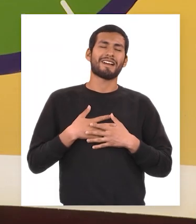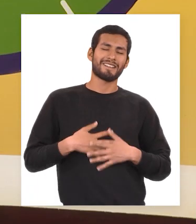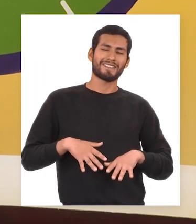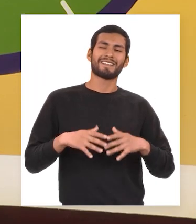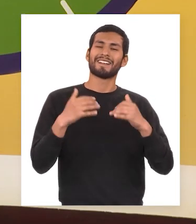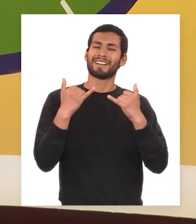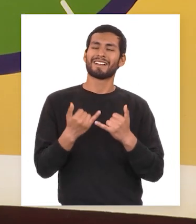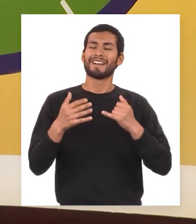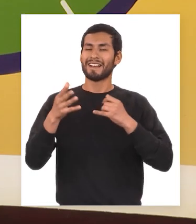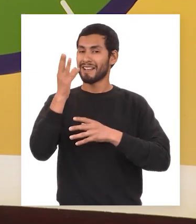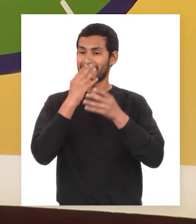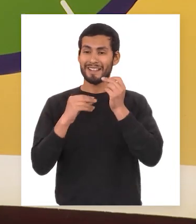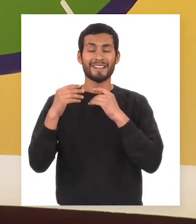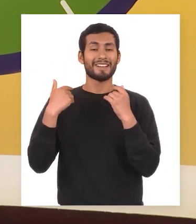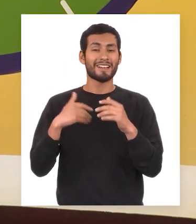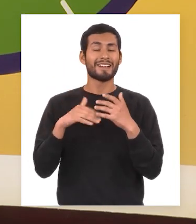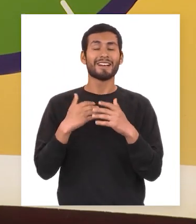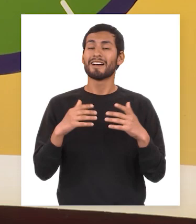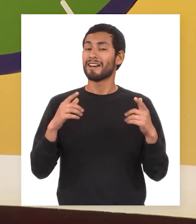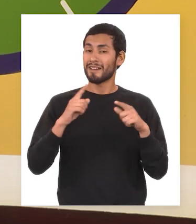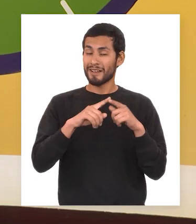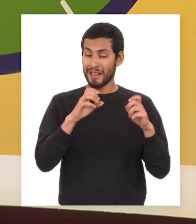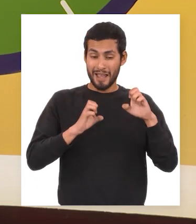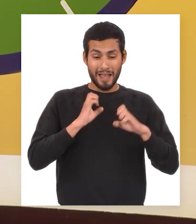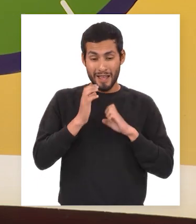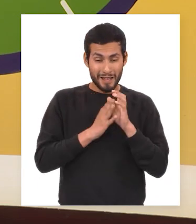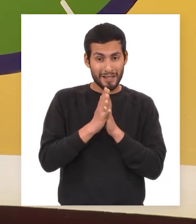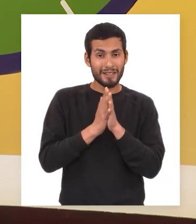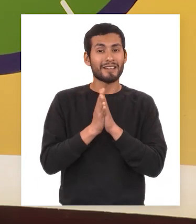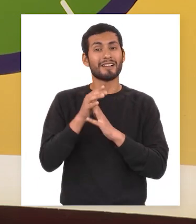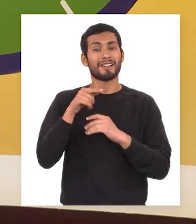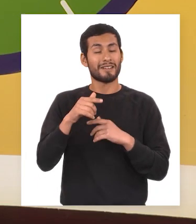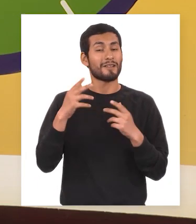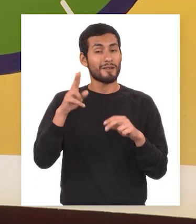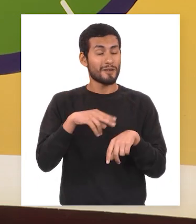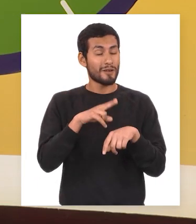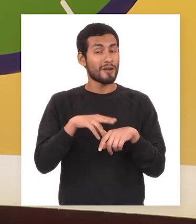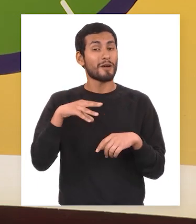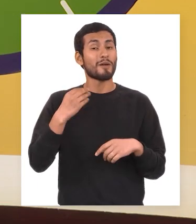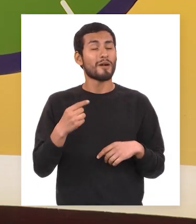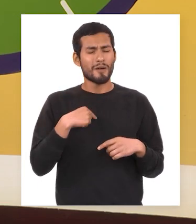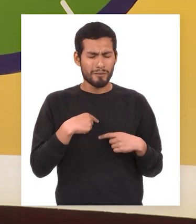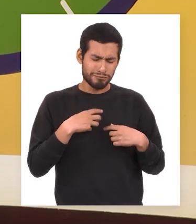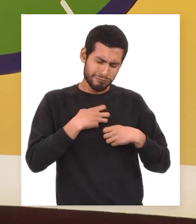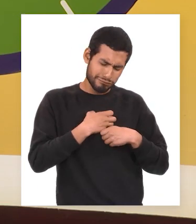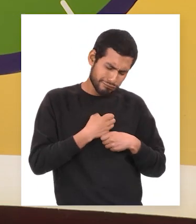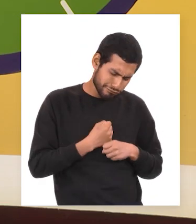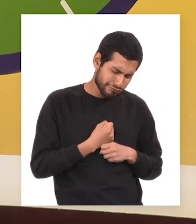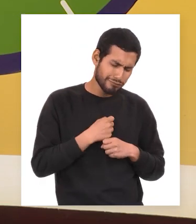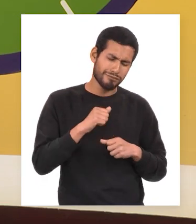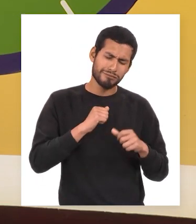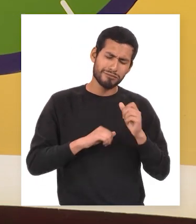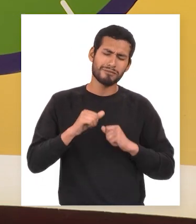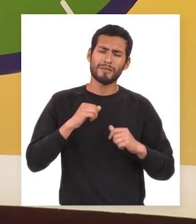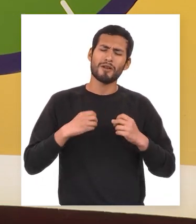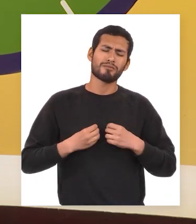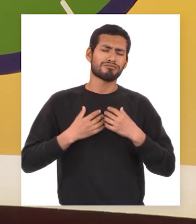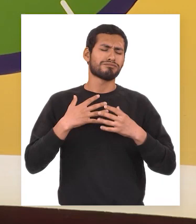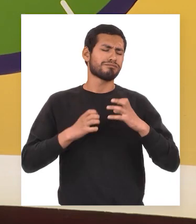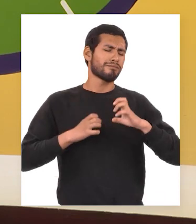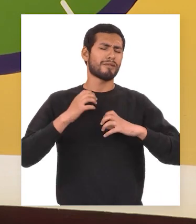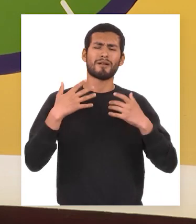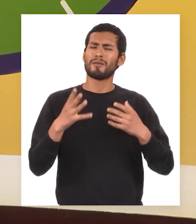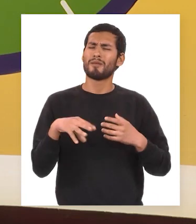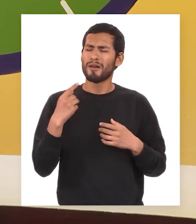hoy fue un repaso con muchos cruzos de emociones y eso es muy normal cuando se habla de nuestros ancestros que sufrieron